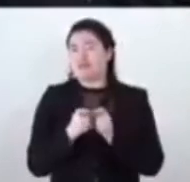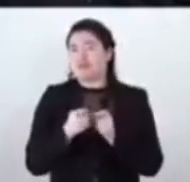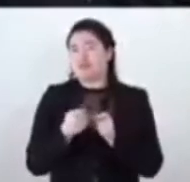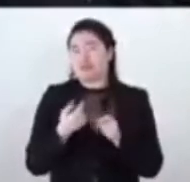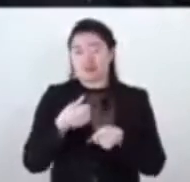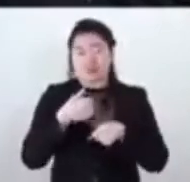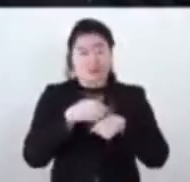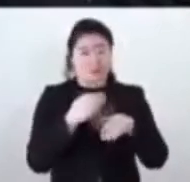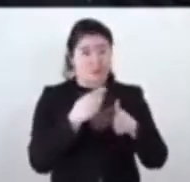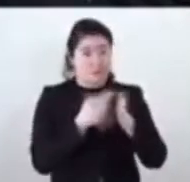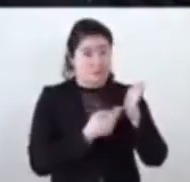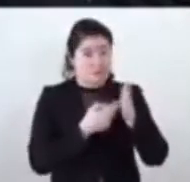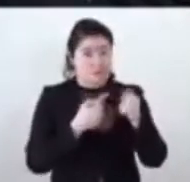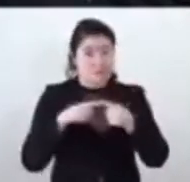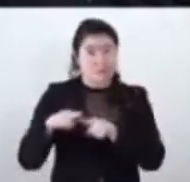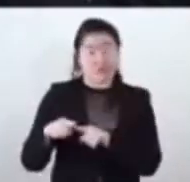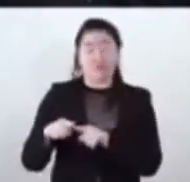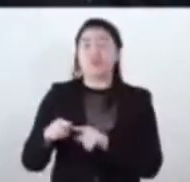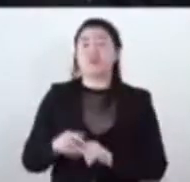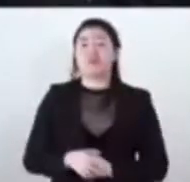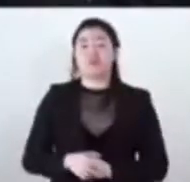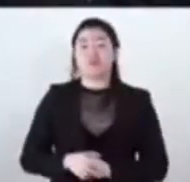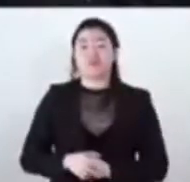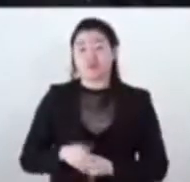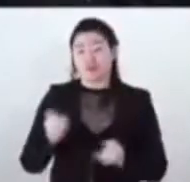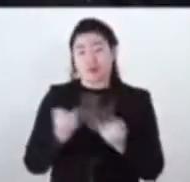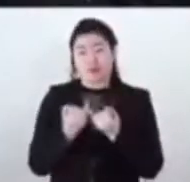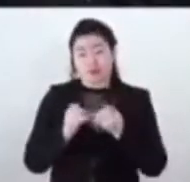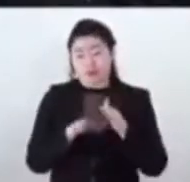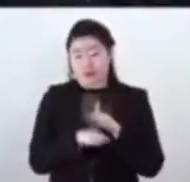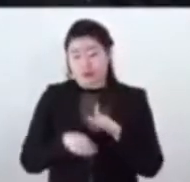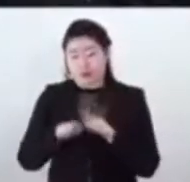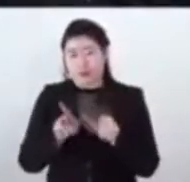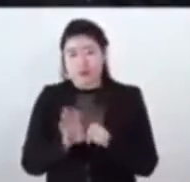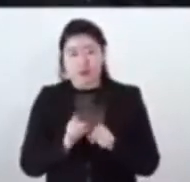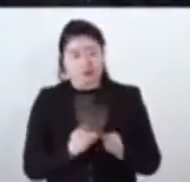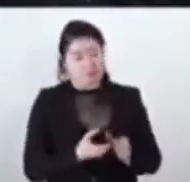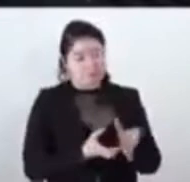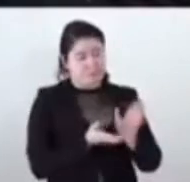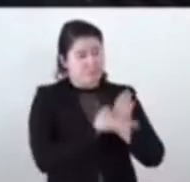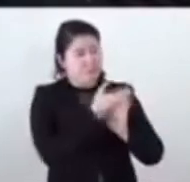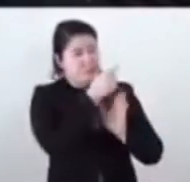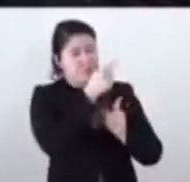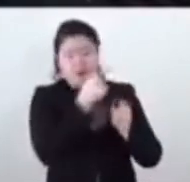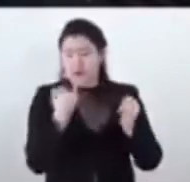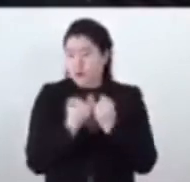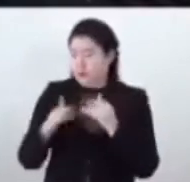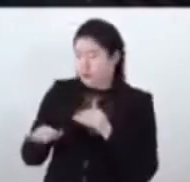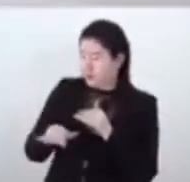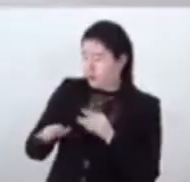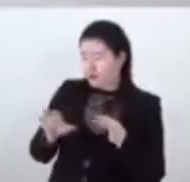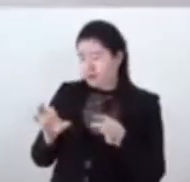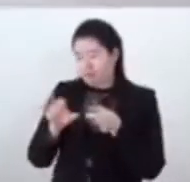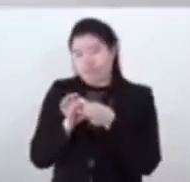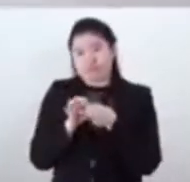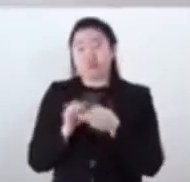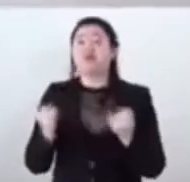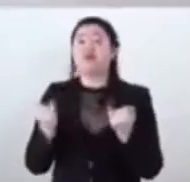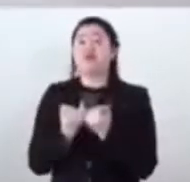instrumentación, cimentaciones e interacción suelo-estructura de obras de infraestructura estratégica,